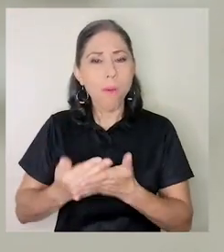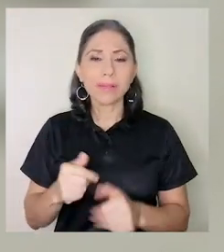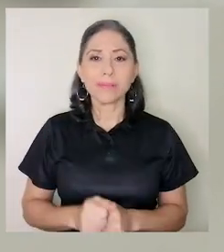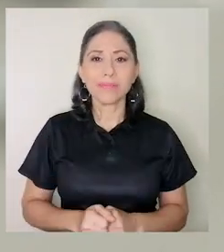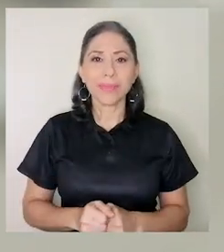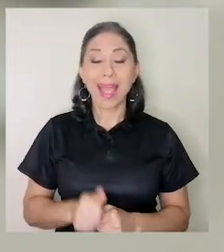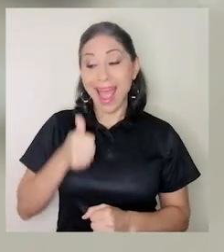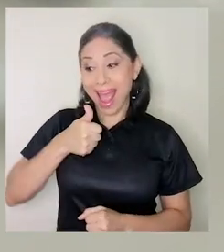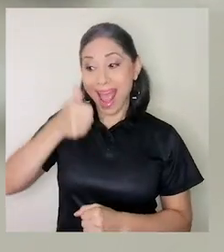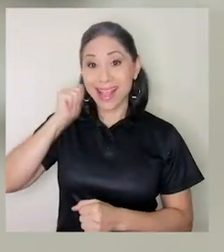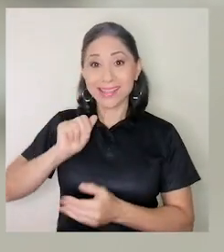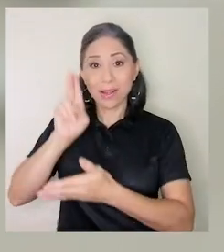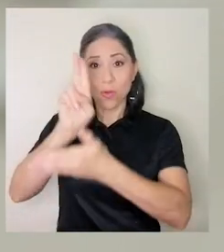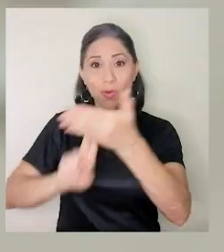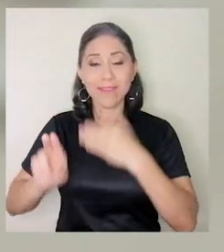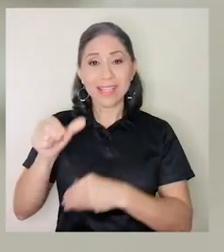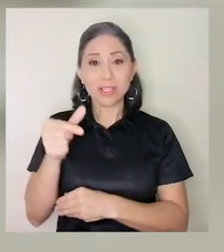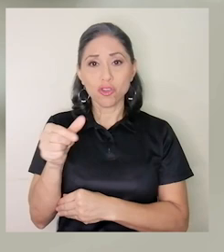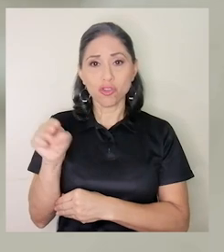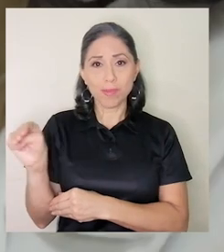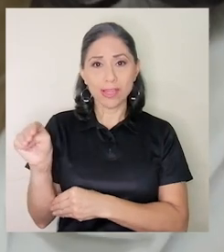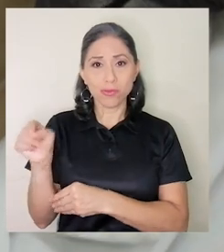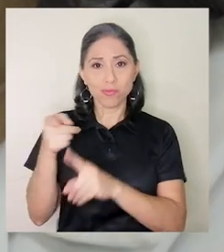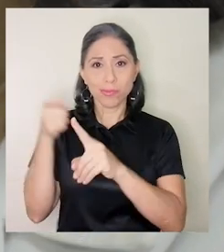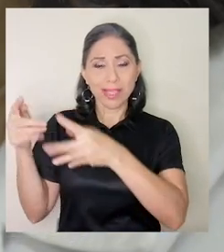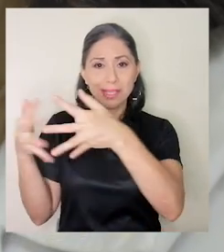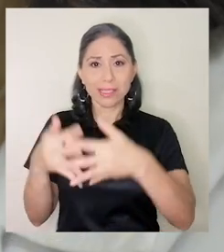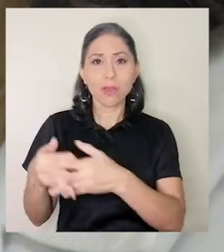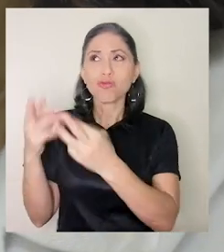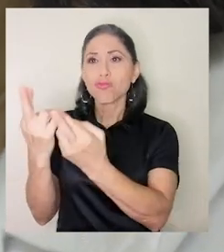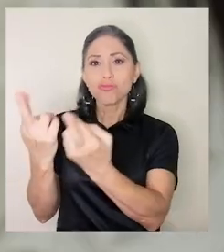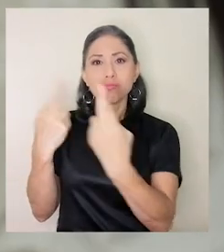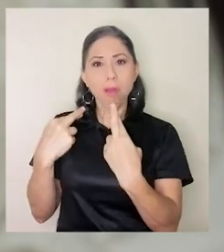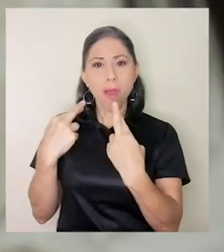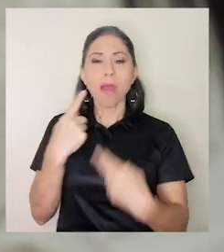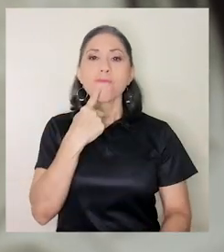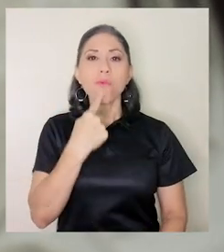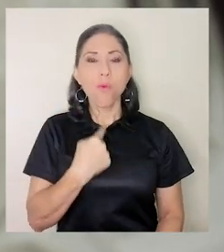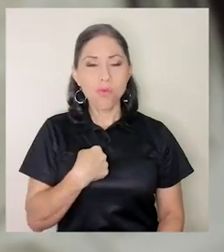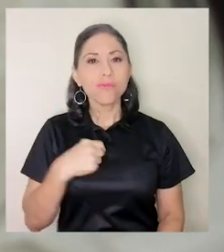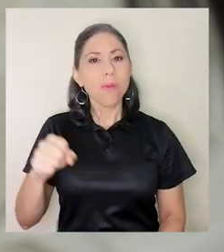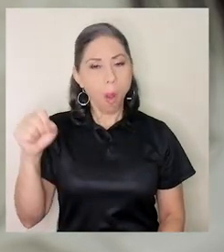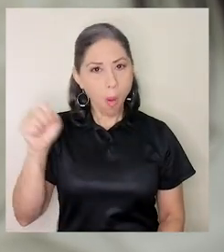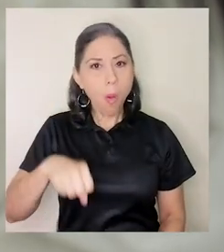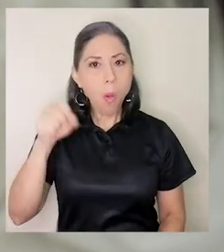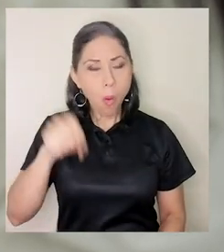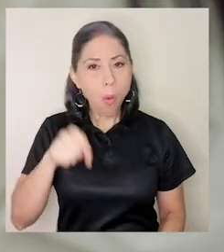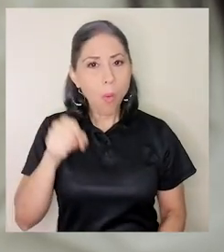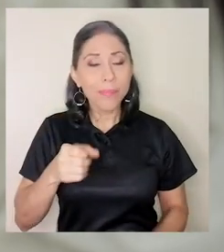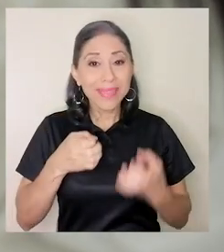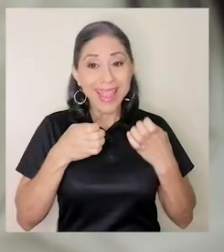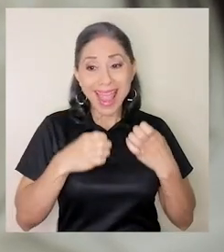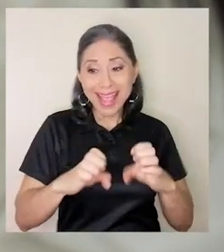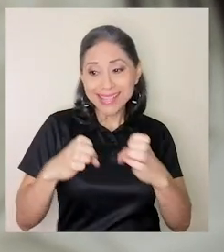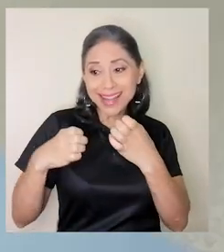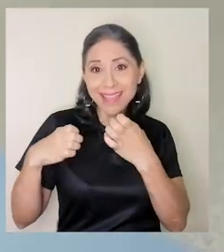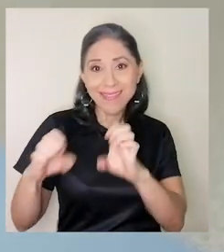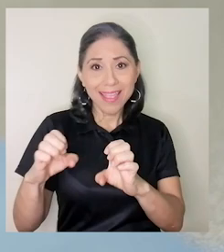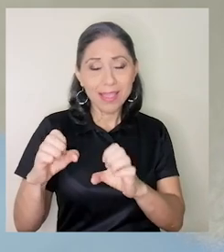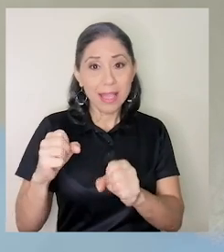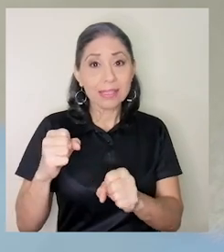recibimos ayer de la Universidad de George Mason nos indica que efectivamente las estrategias que se pensaron